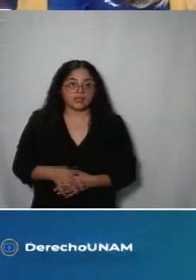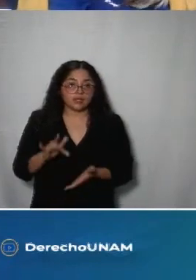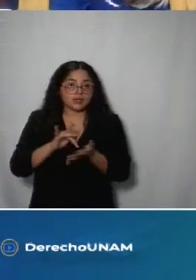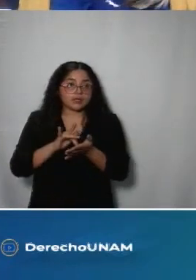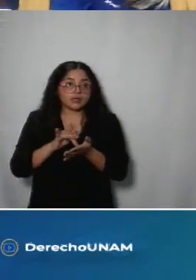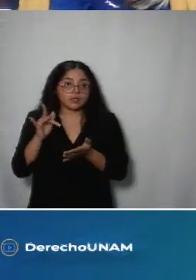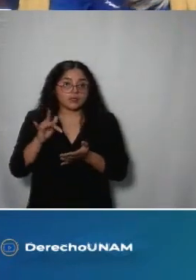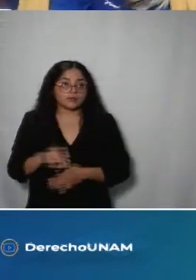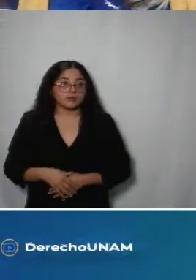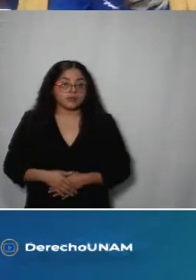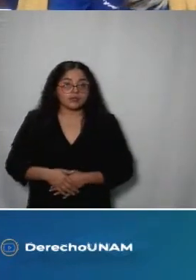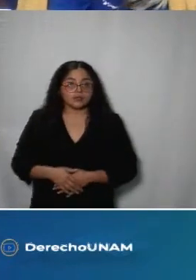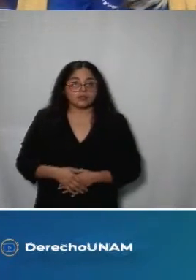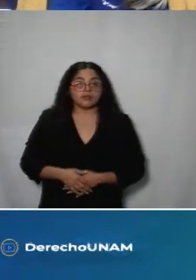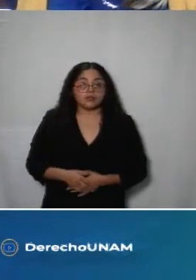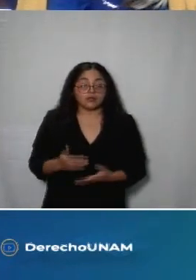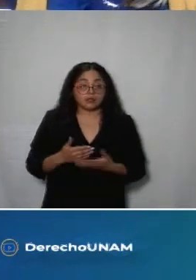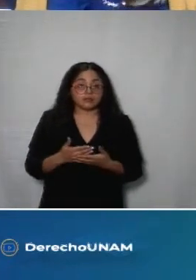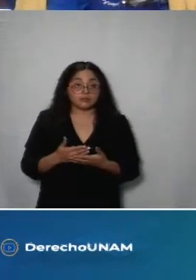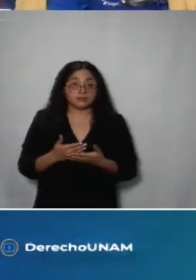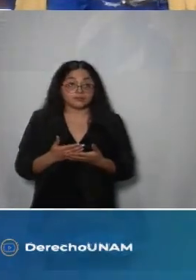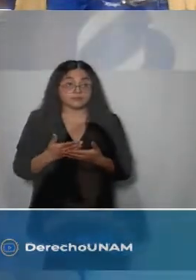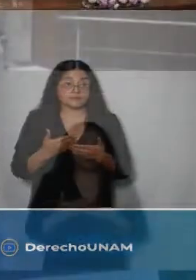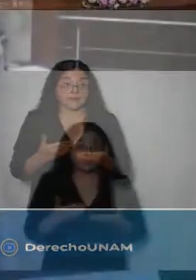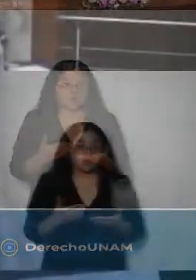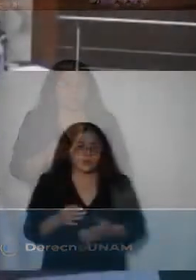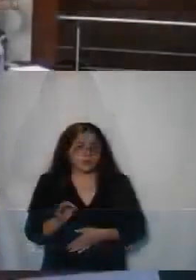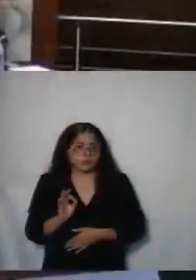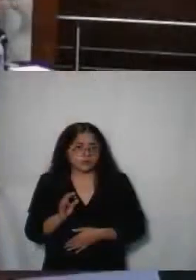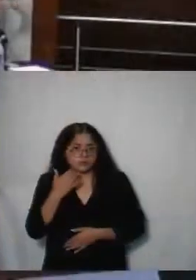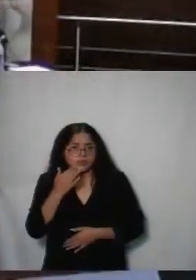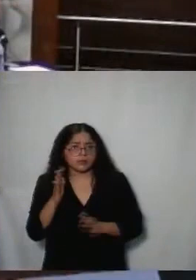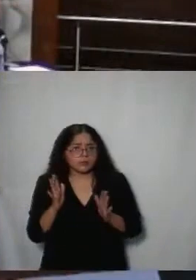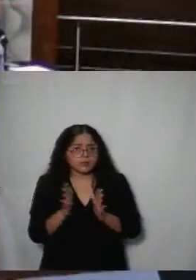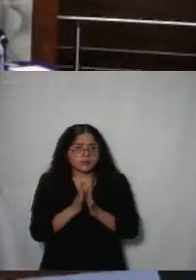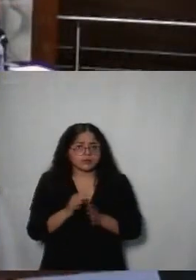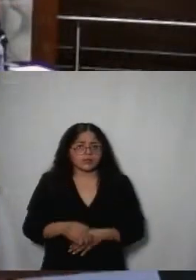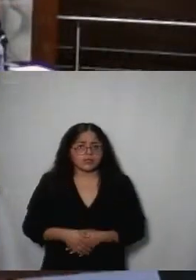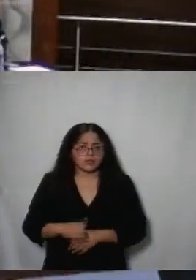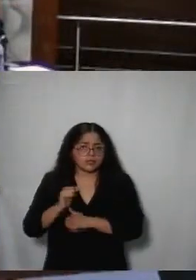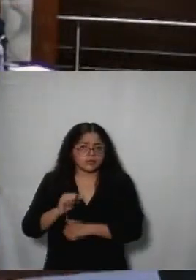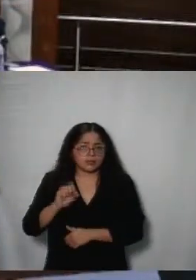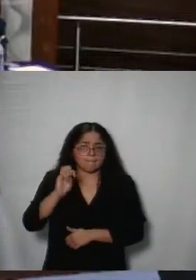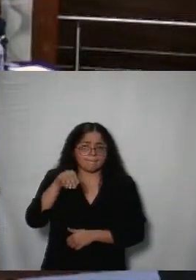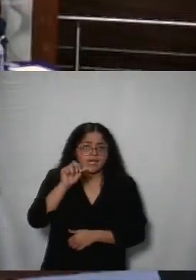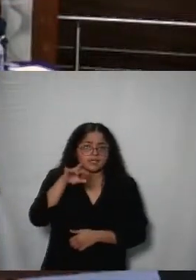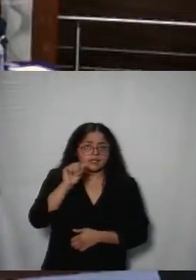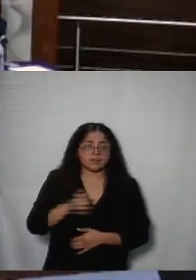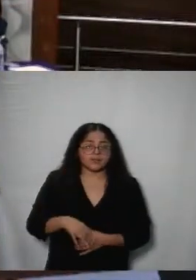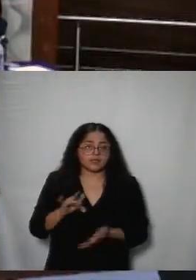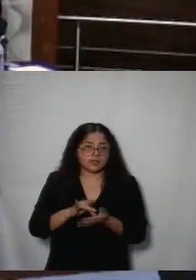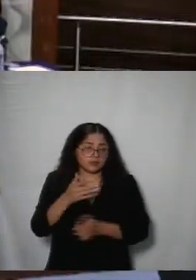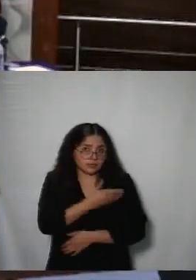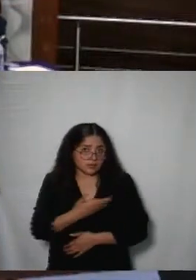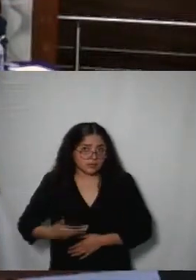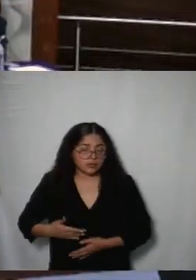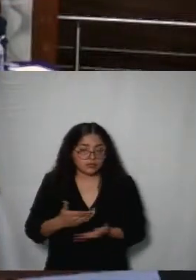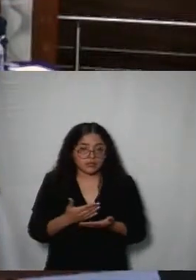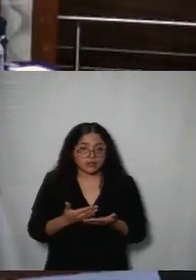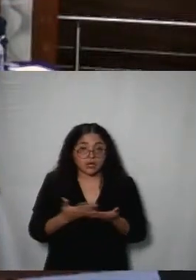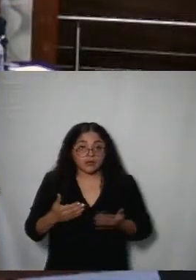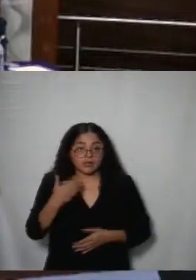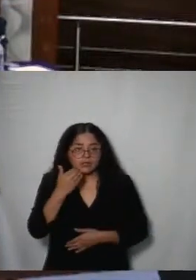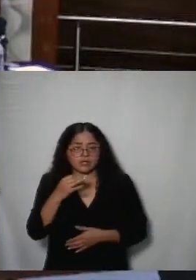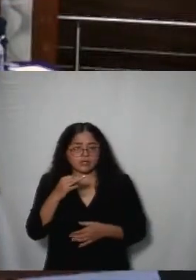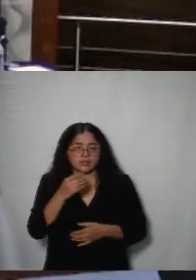Muchas gracias comisionadas y comisionados desea alguien participar en este bloque. Adelante comisionada Marina Alicia San Martín. Gracias presidente. Haría